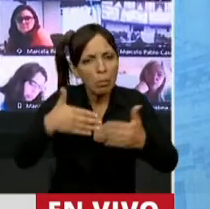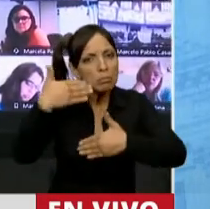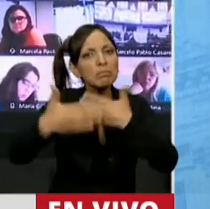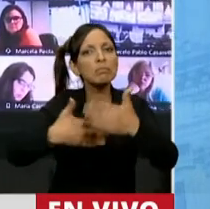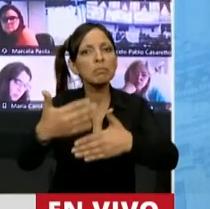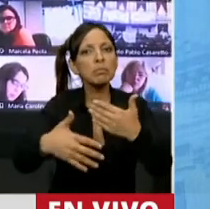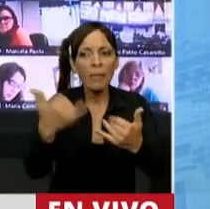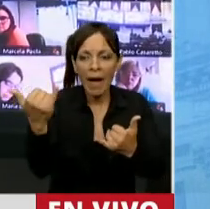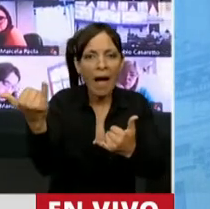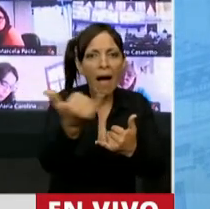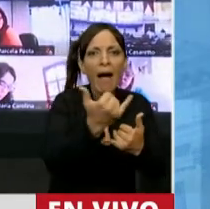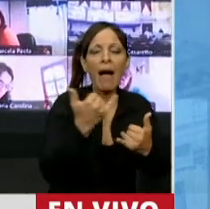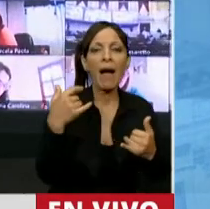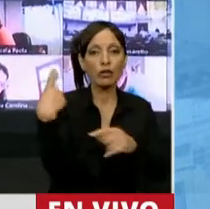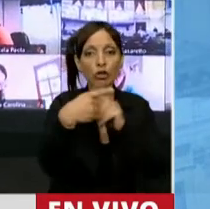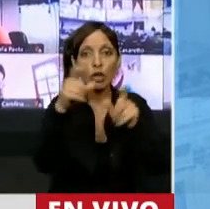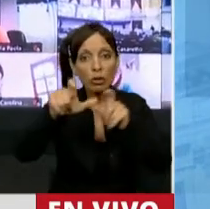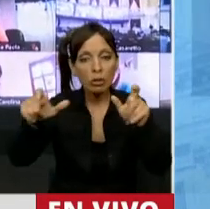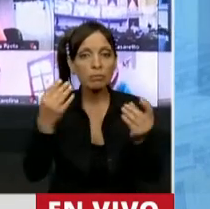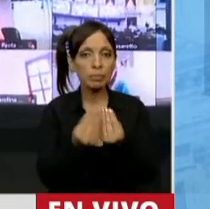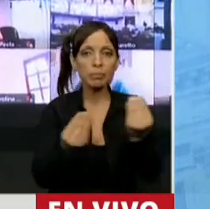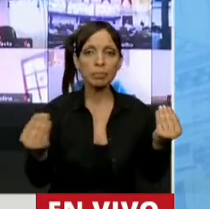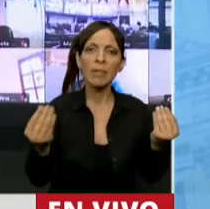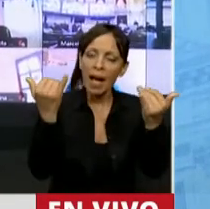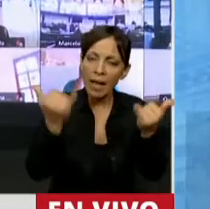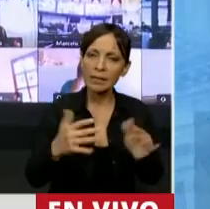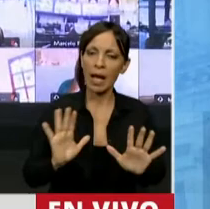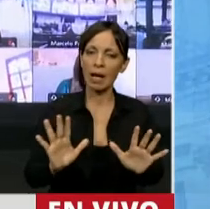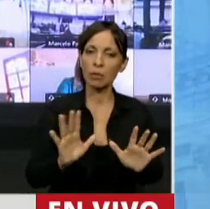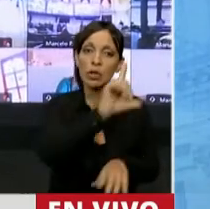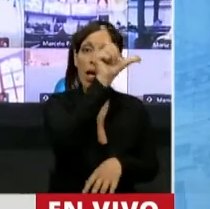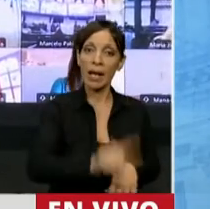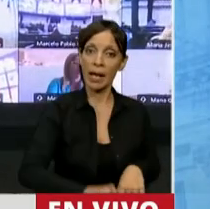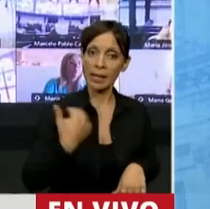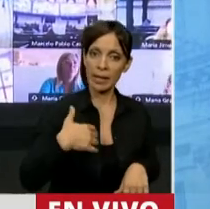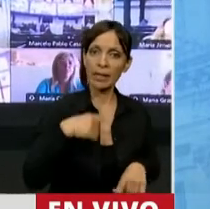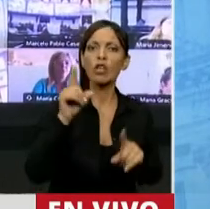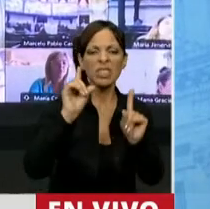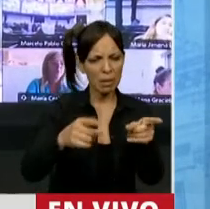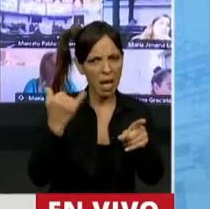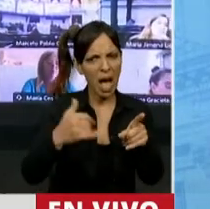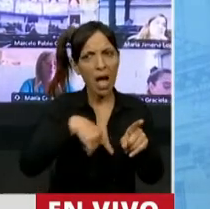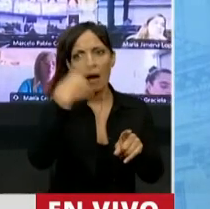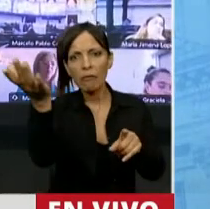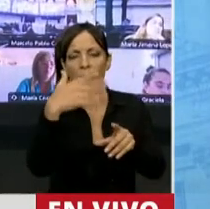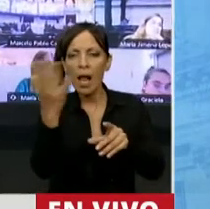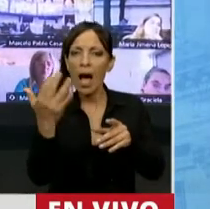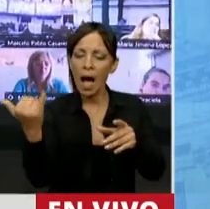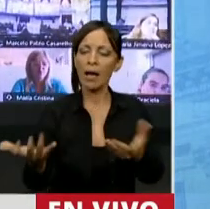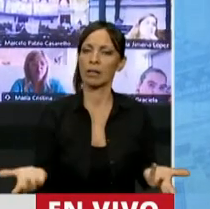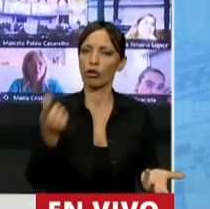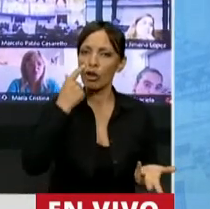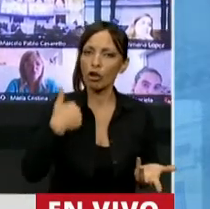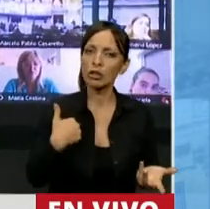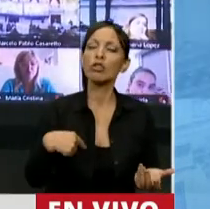Donde existimos. Gracias a Dios. No solamente en el país, sino también fuera de nuestro país. Así